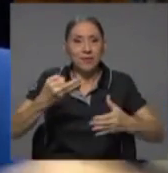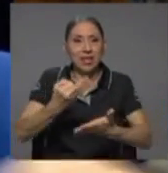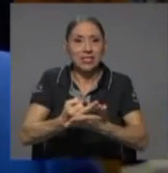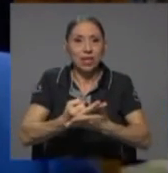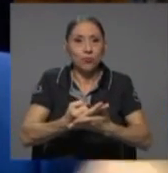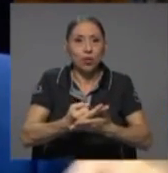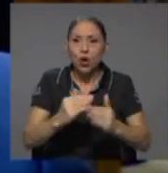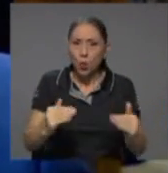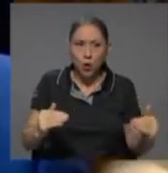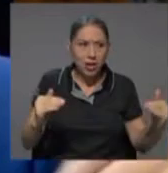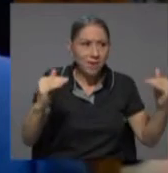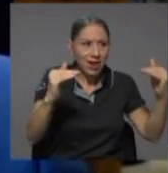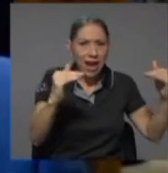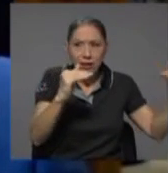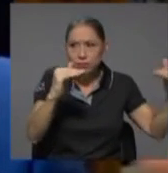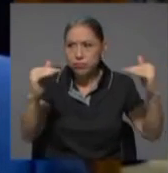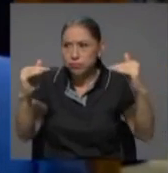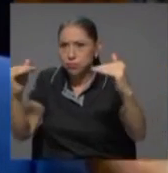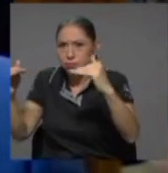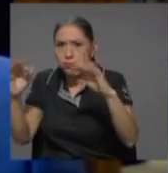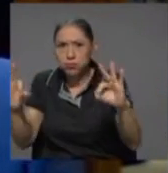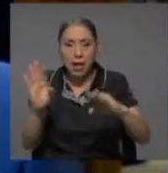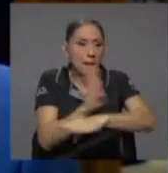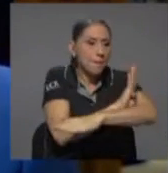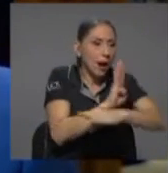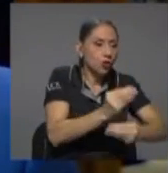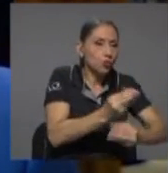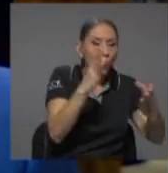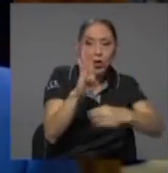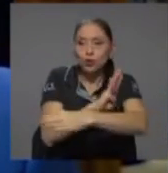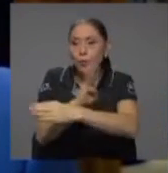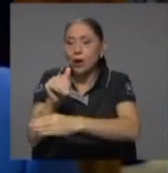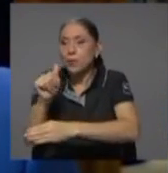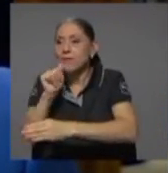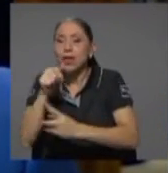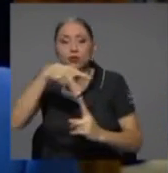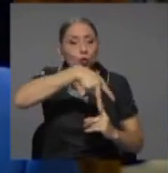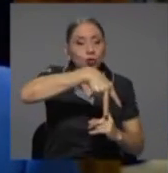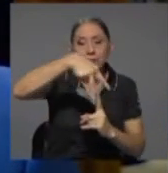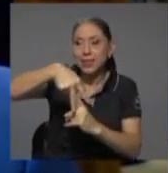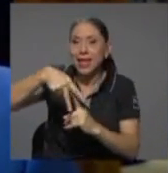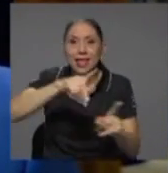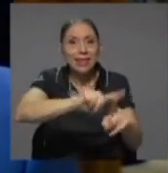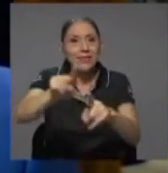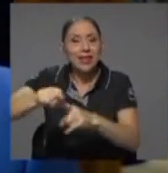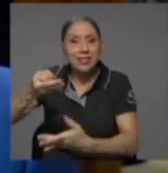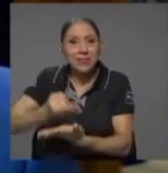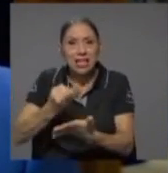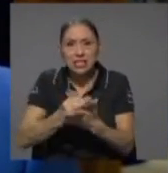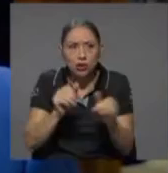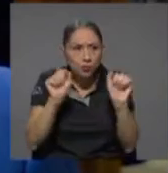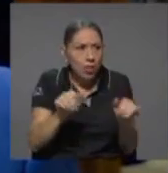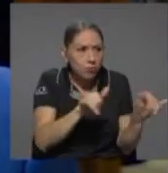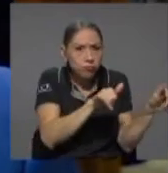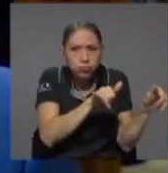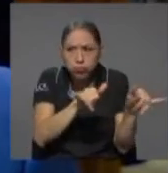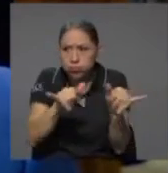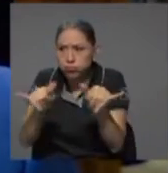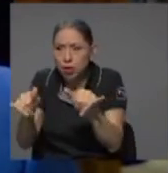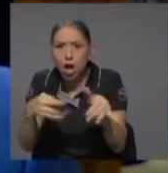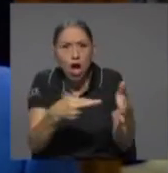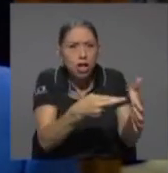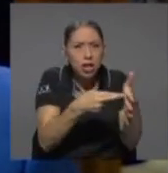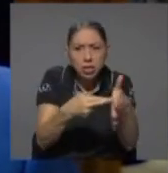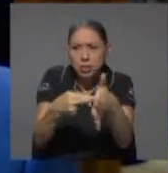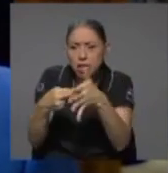cancha de competencia entre bancos públicos, bancos privados, cooperativas y otras entidades de intermediación financiera en términos de las condiciones y los requisitos